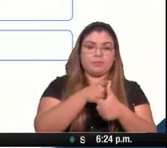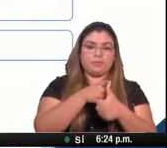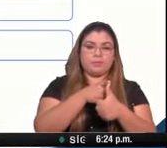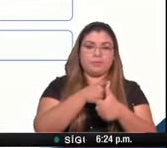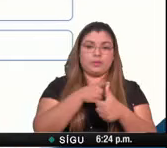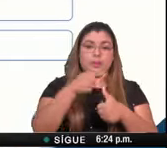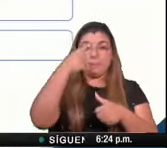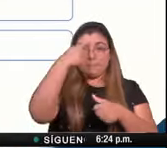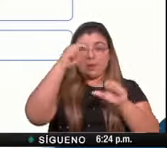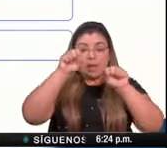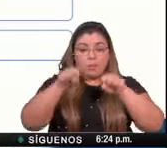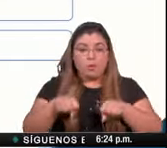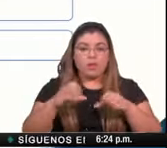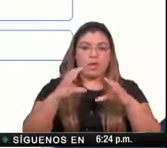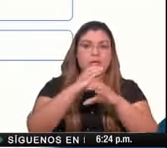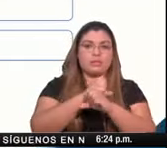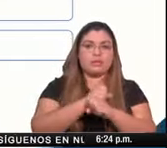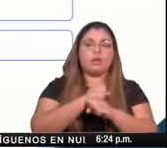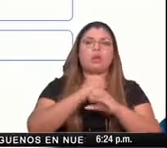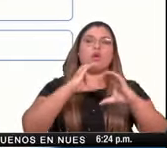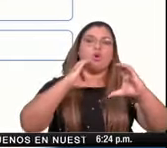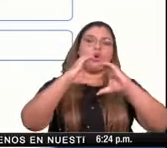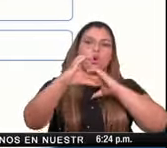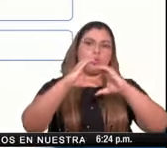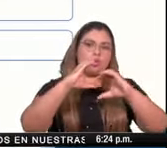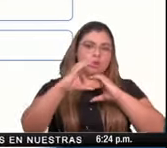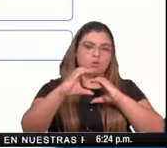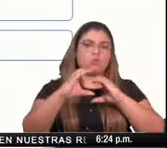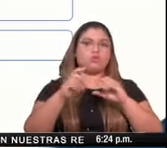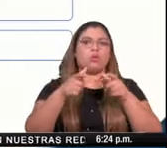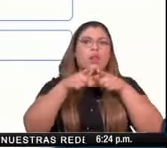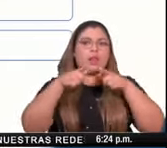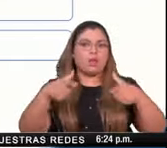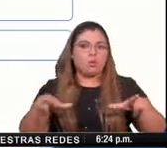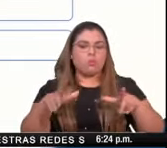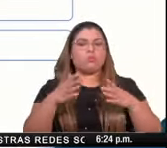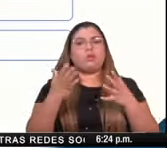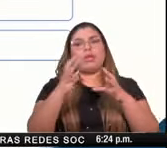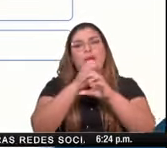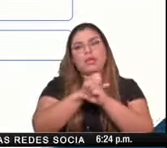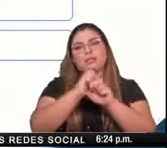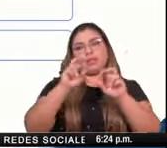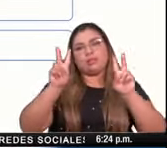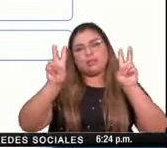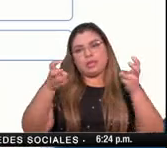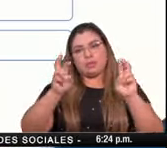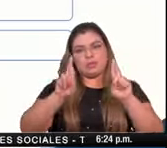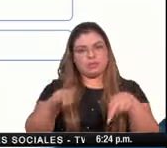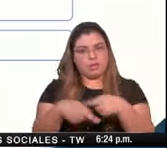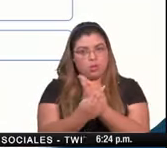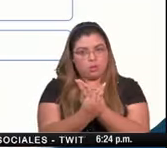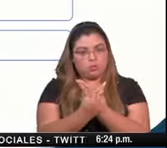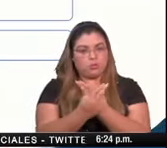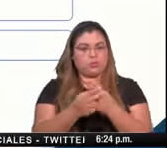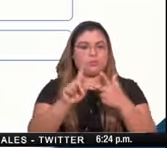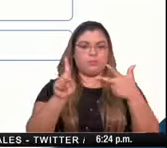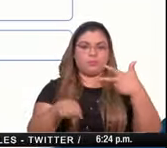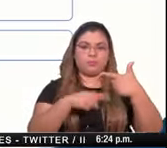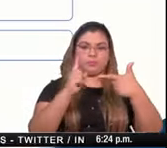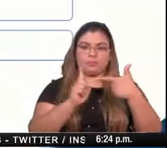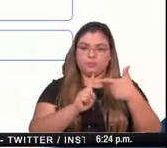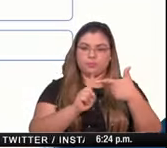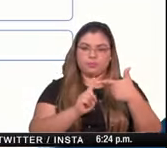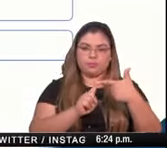apertura utilizando el lenguaje que plantea el código sanitario panameño el